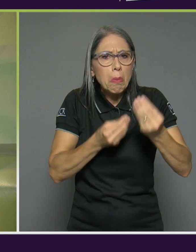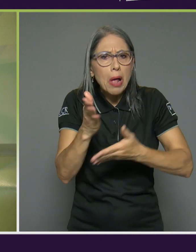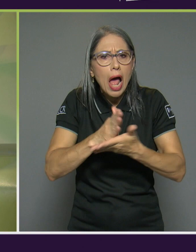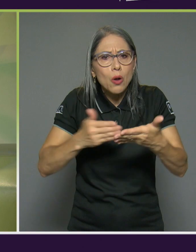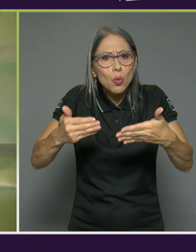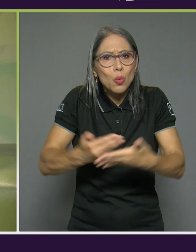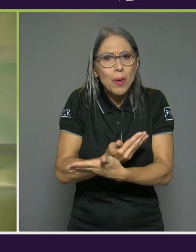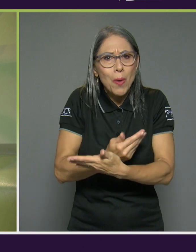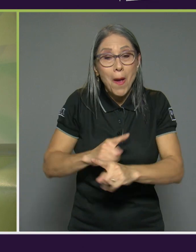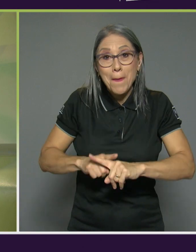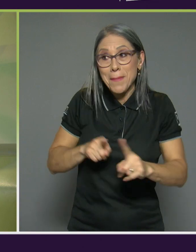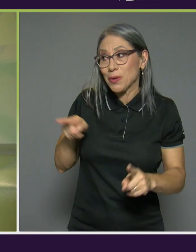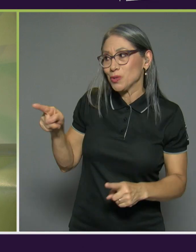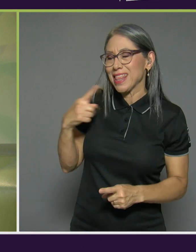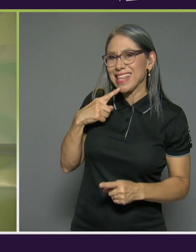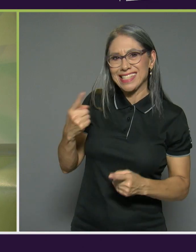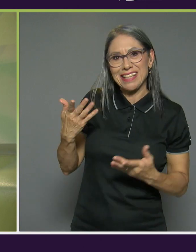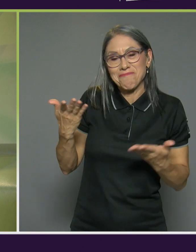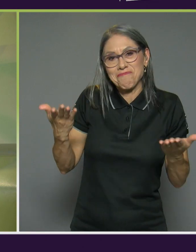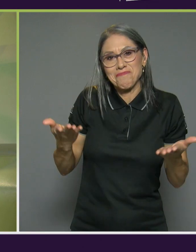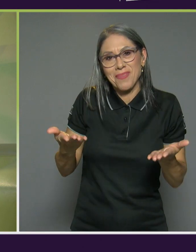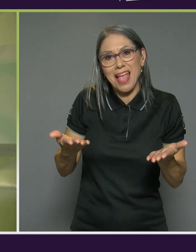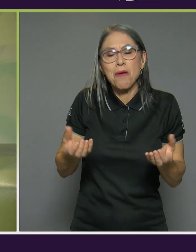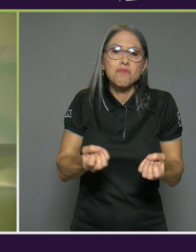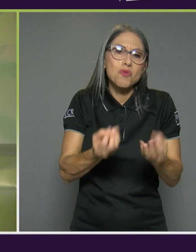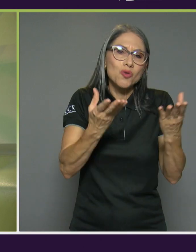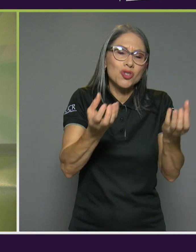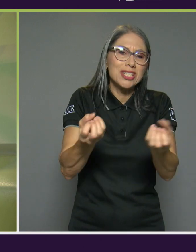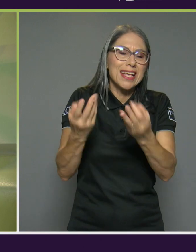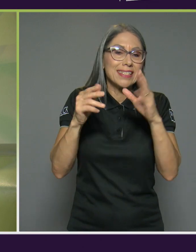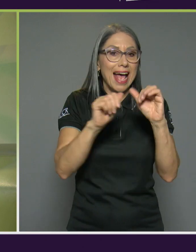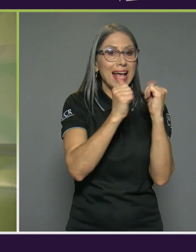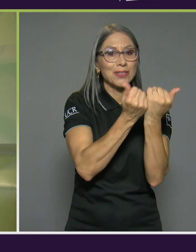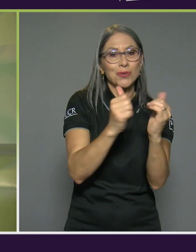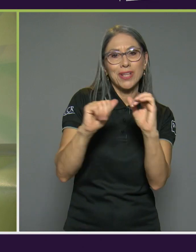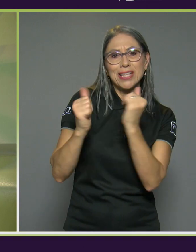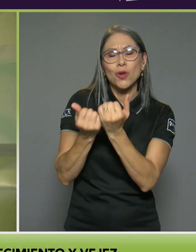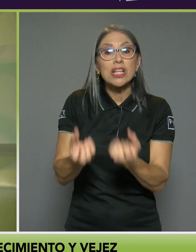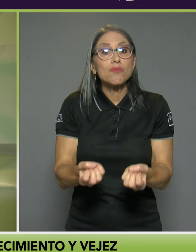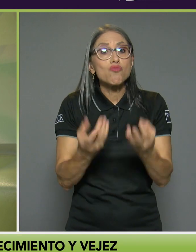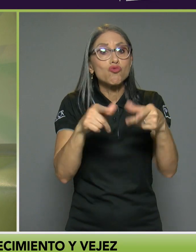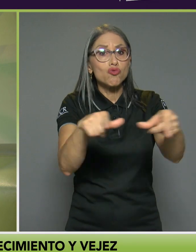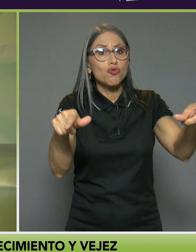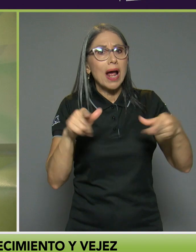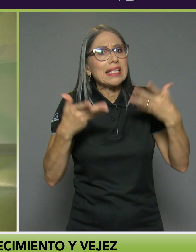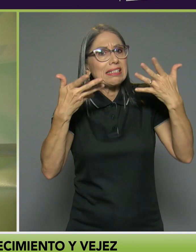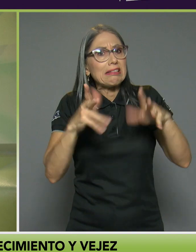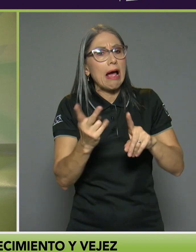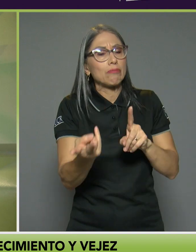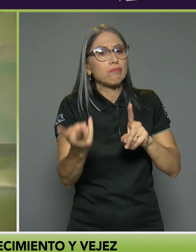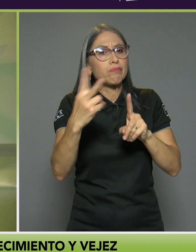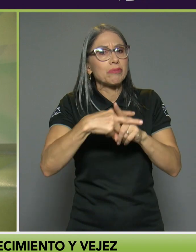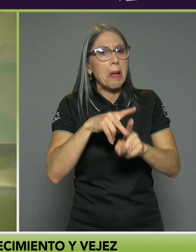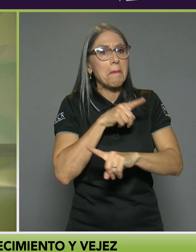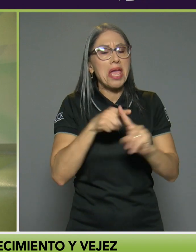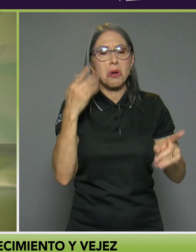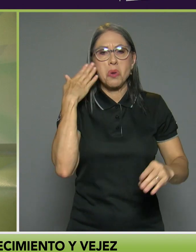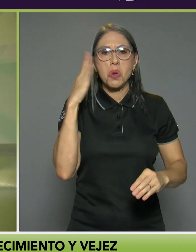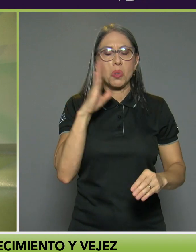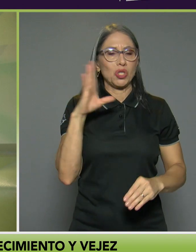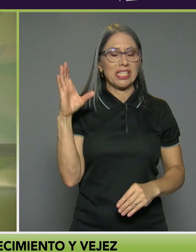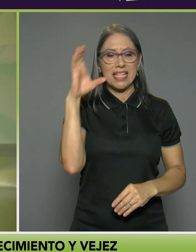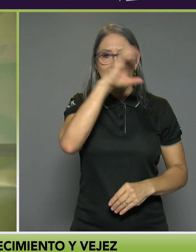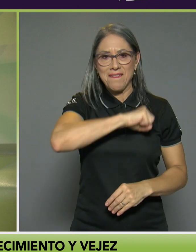dice de repente la la gente en muchas asociaciones y en muchas comunidades ya lo estaba implementando sin darse cuenta este